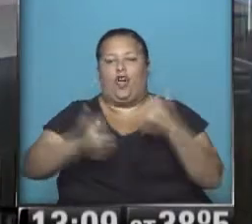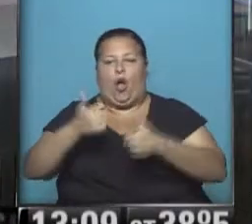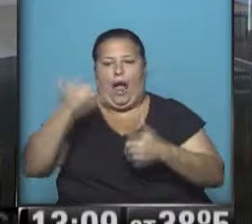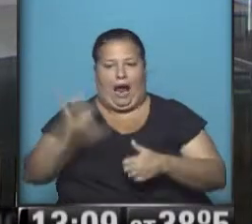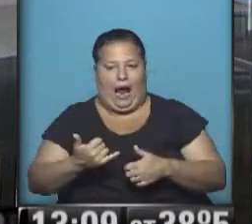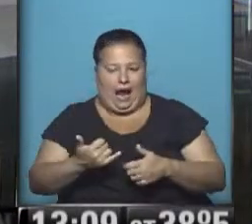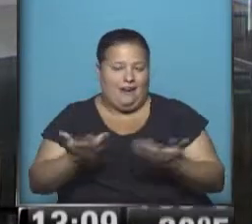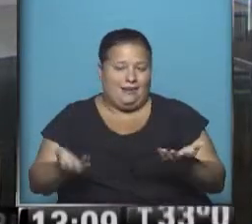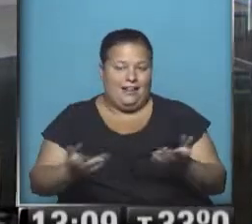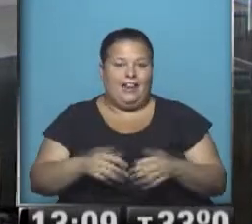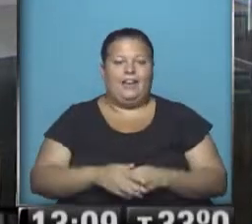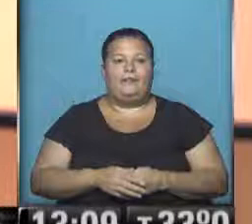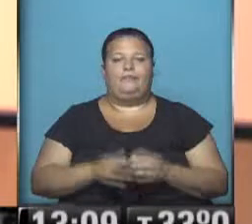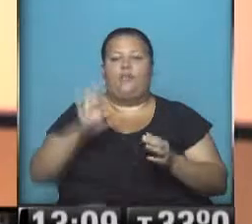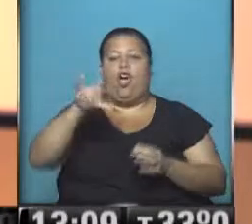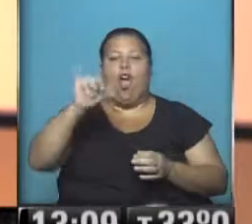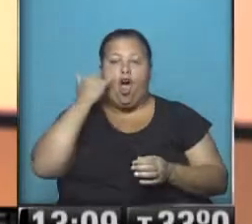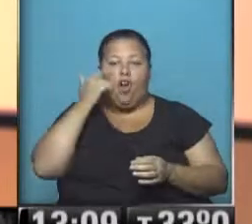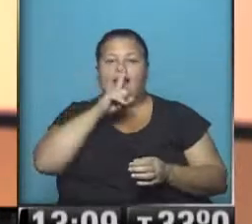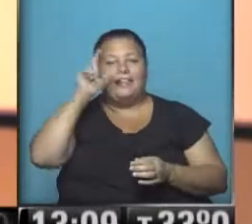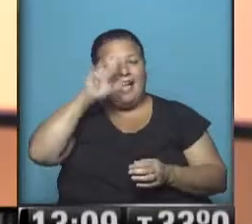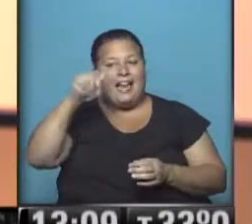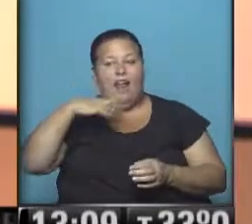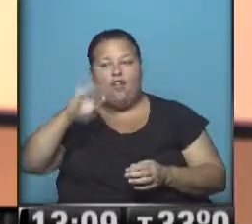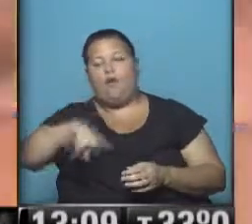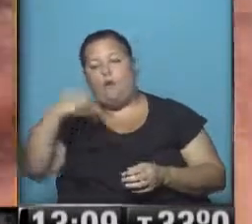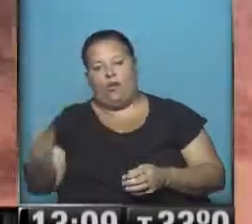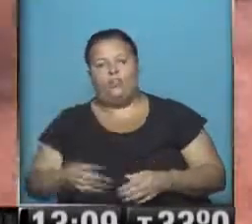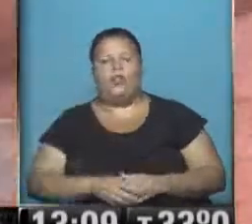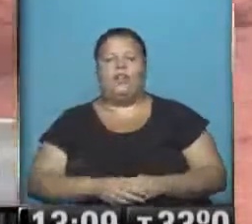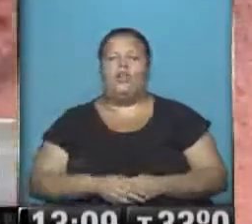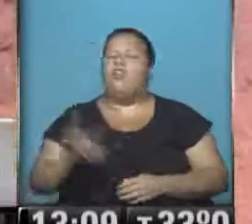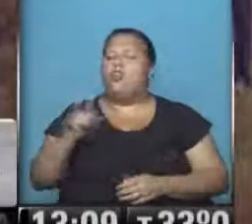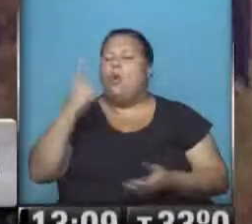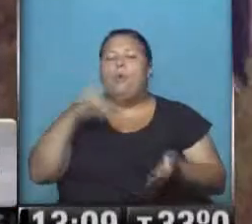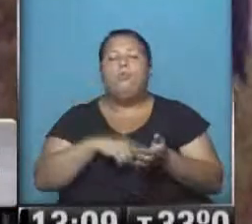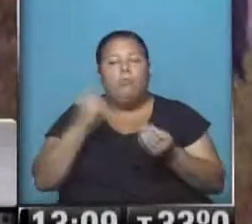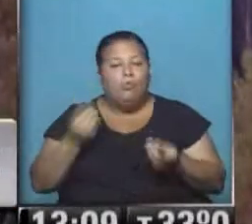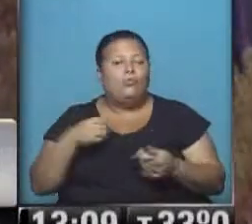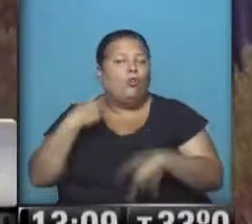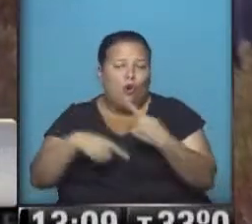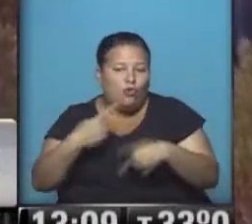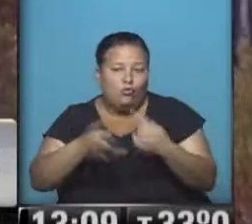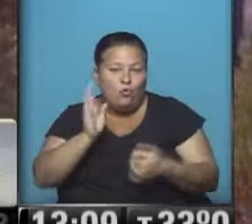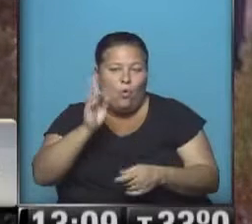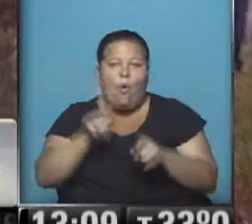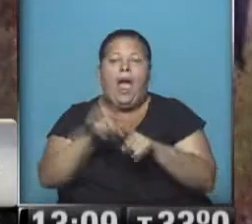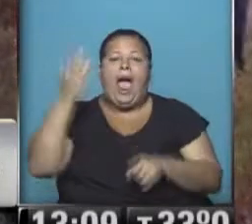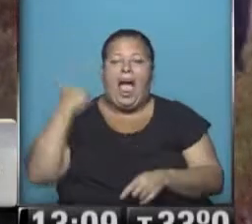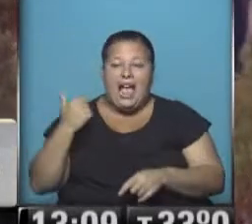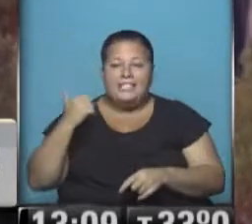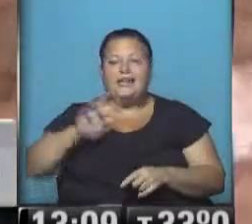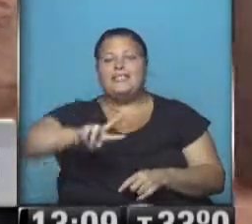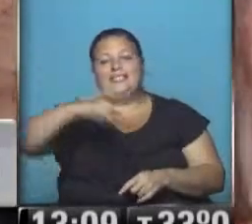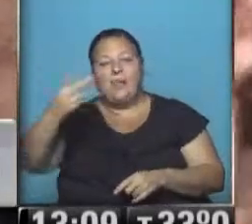que hay justamente entre Orly Terranova y el Catarí que va mandando. No, el tema es que siga rodando, ¿no? No, como ser ayer que llegó la